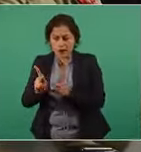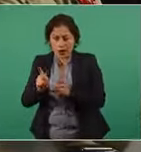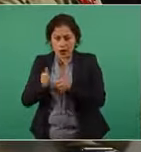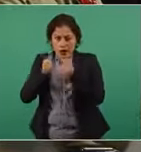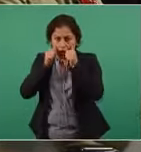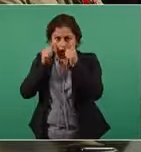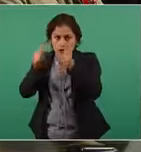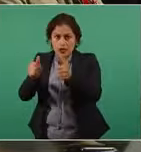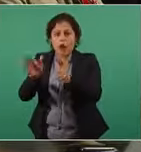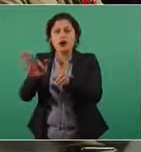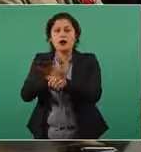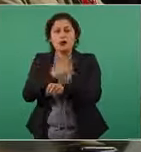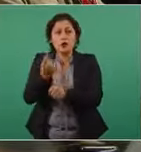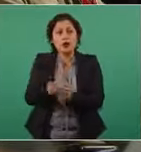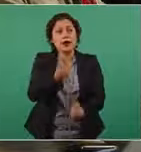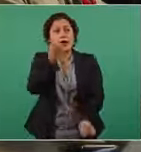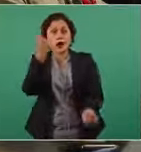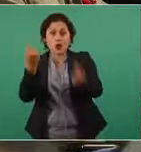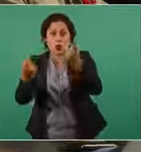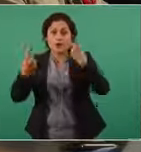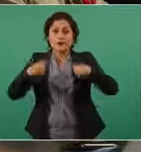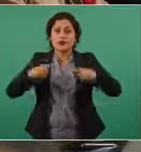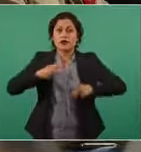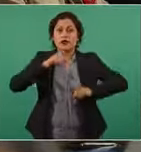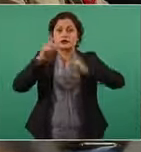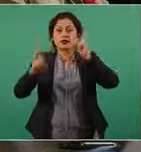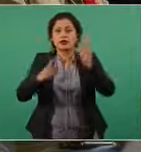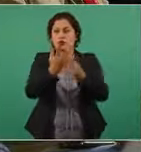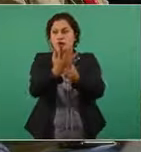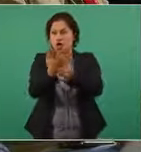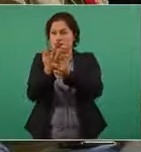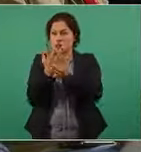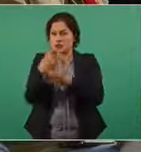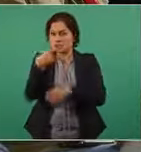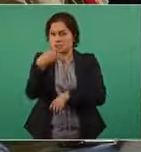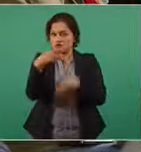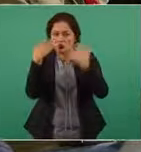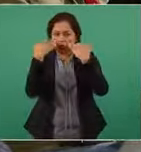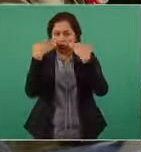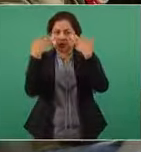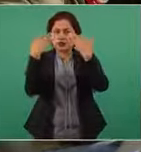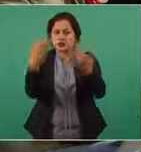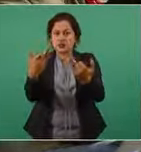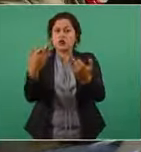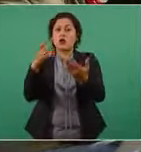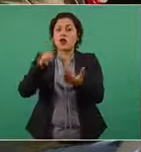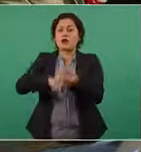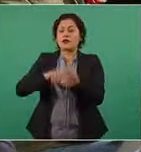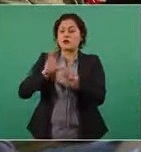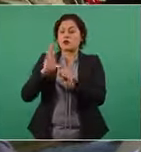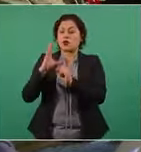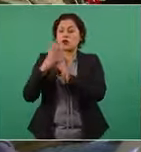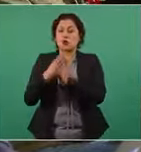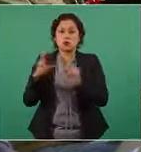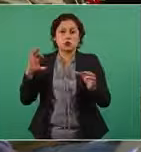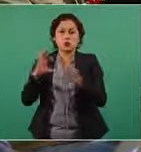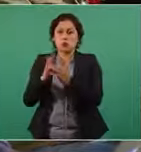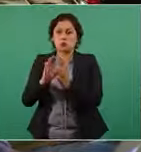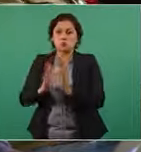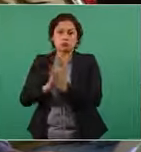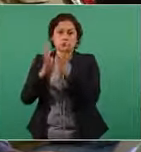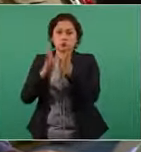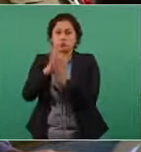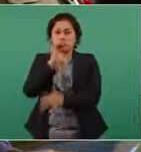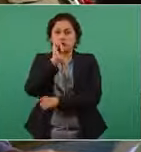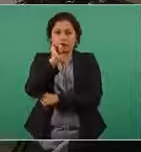de algunos deportistas en donde comentan pues que no ha habido comunicación con los comités, mencionan un poco el asunto de la CONADE,